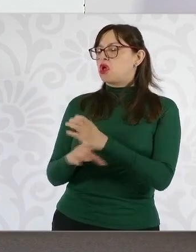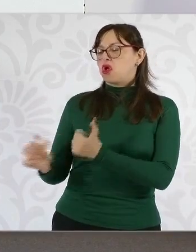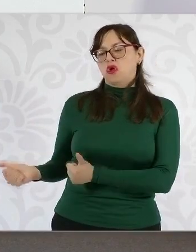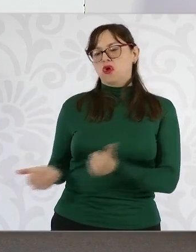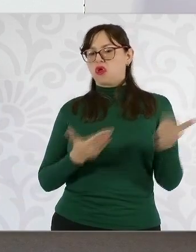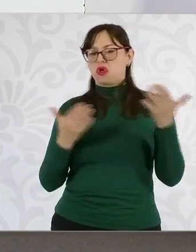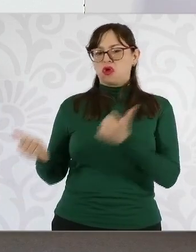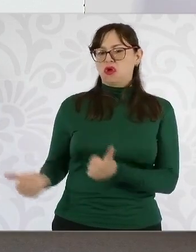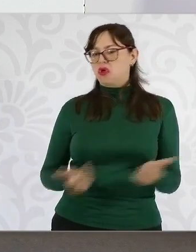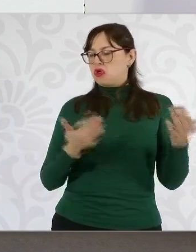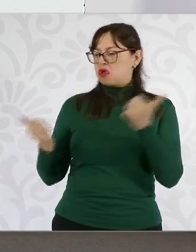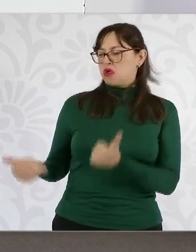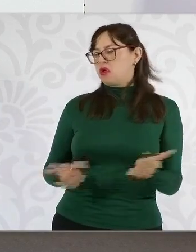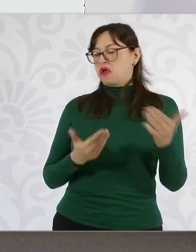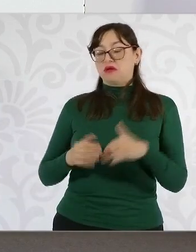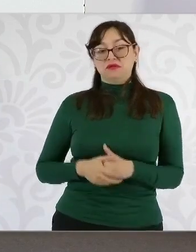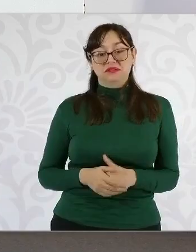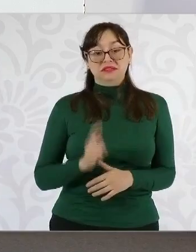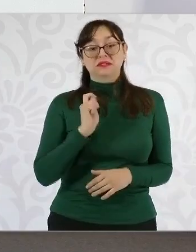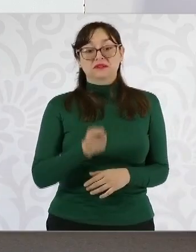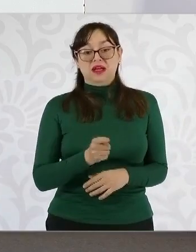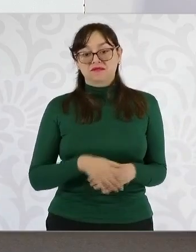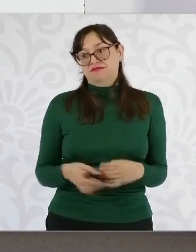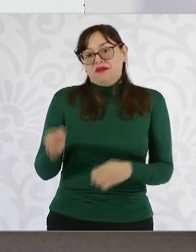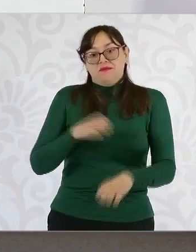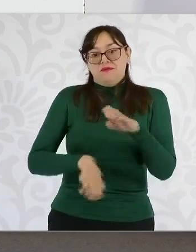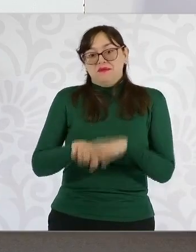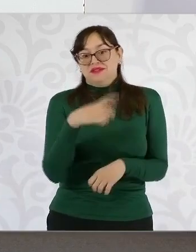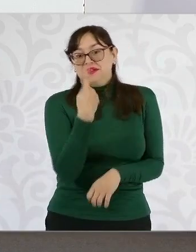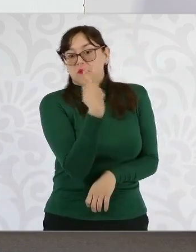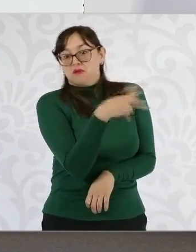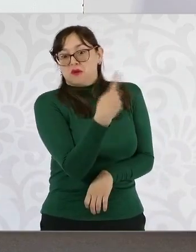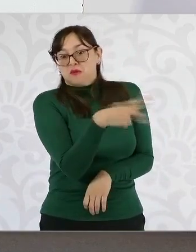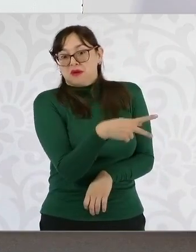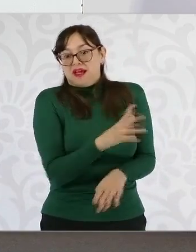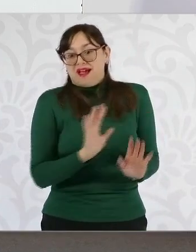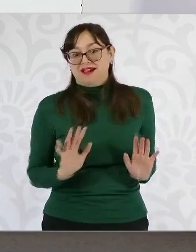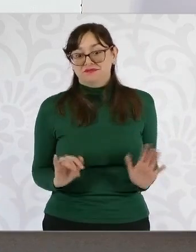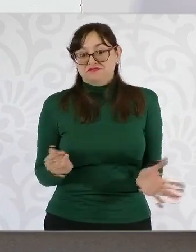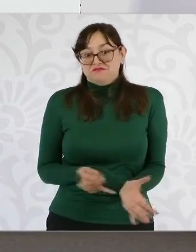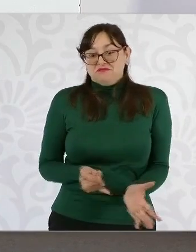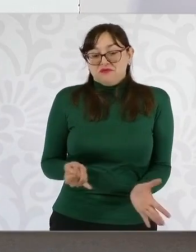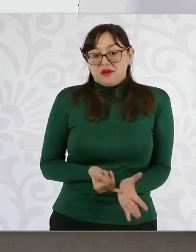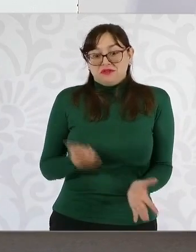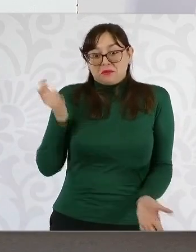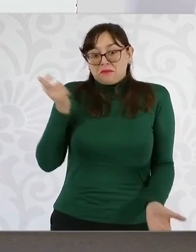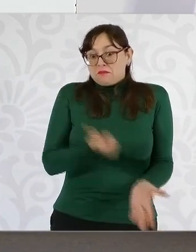we are going to impose, vamos a ponerles un impuesto a las empresas norteamericanas más importantes